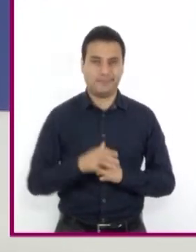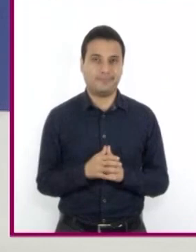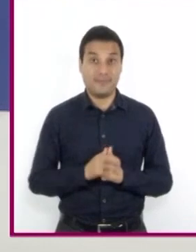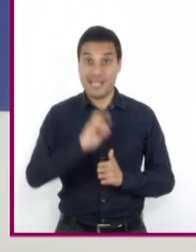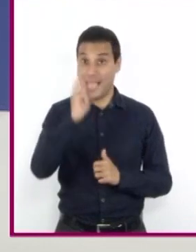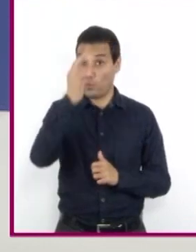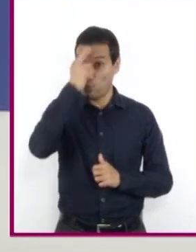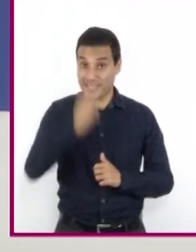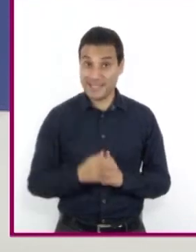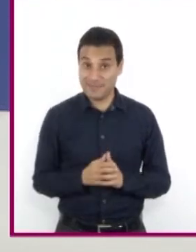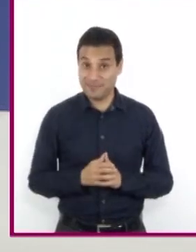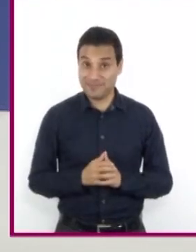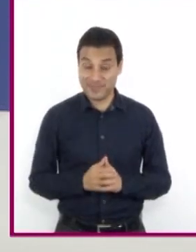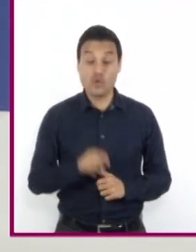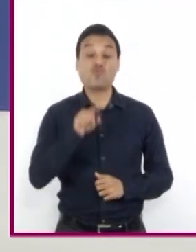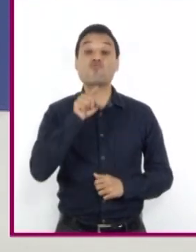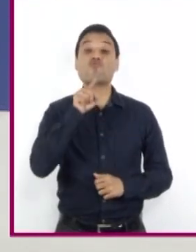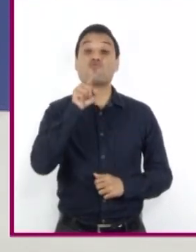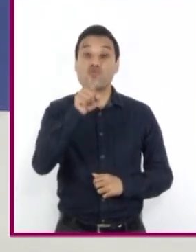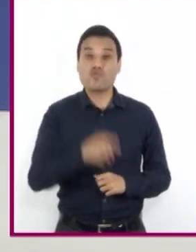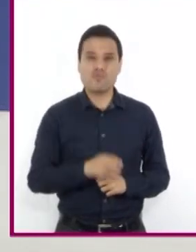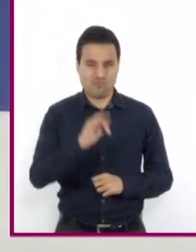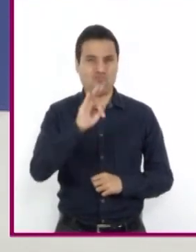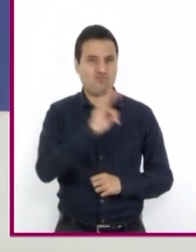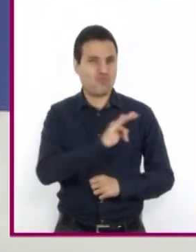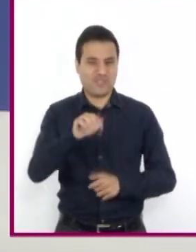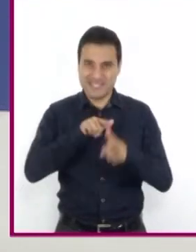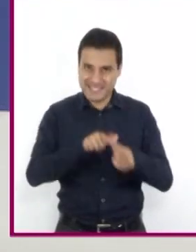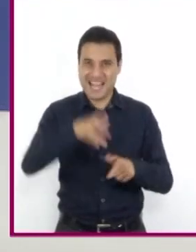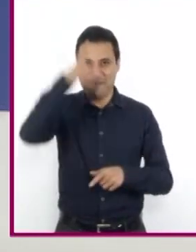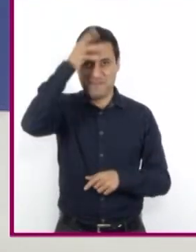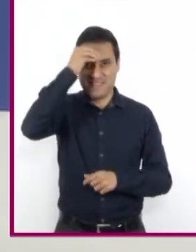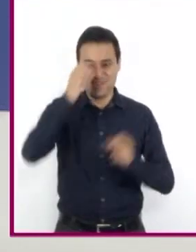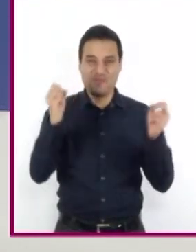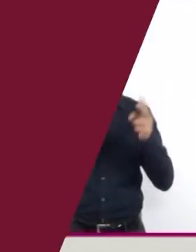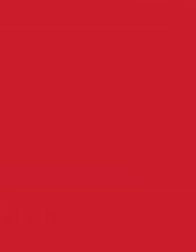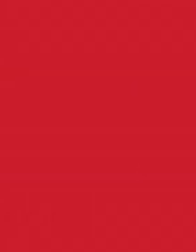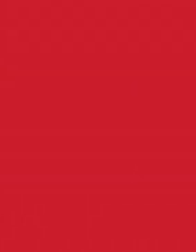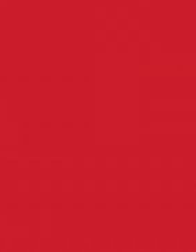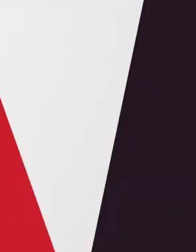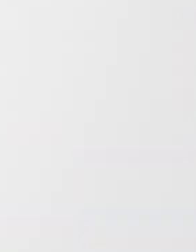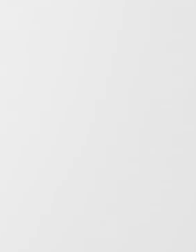que... Ni la distancia nos impide aprender. ¡Hasta la próxima!